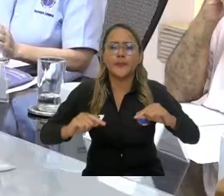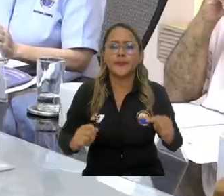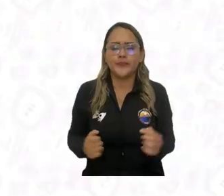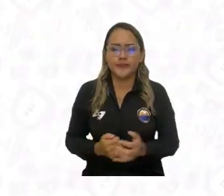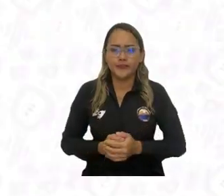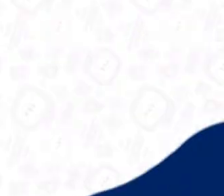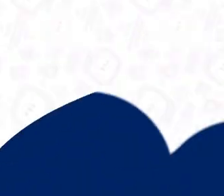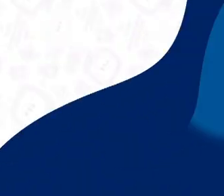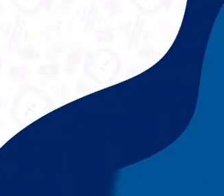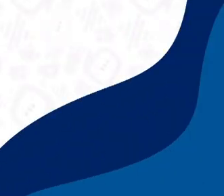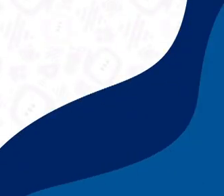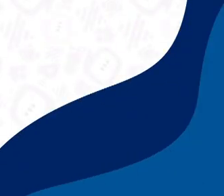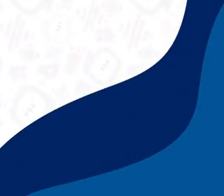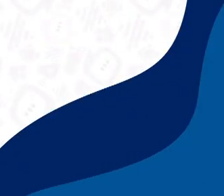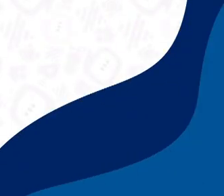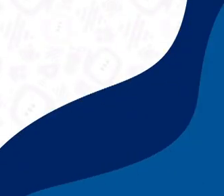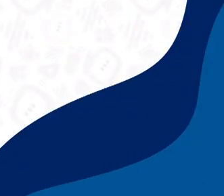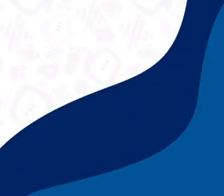gobierno.